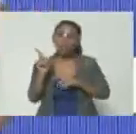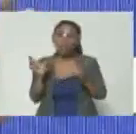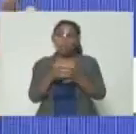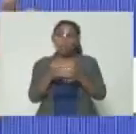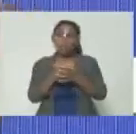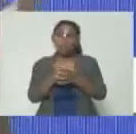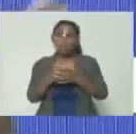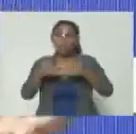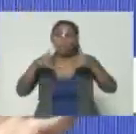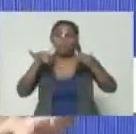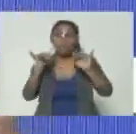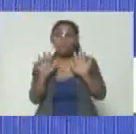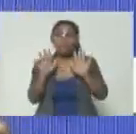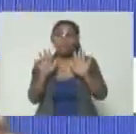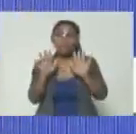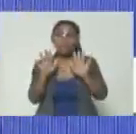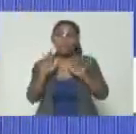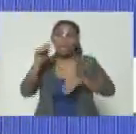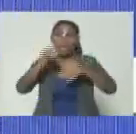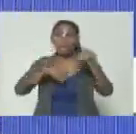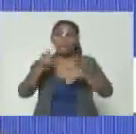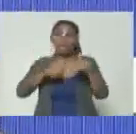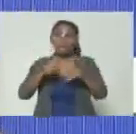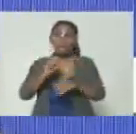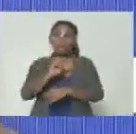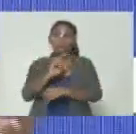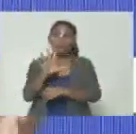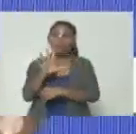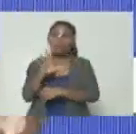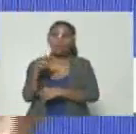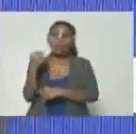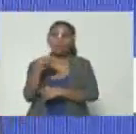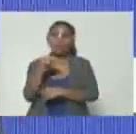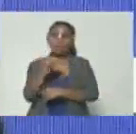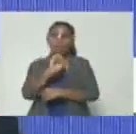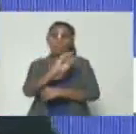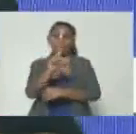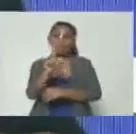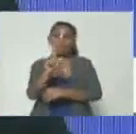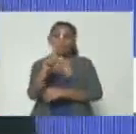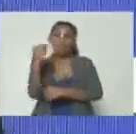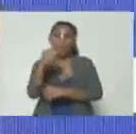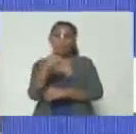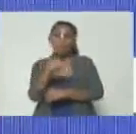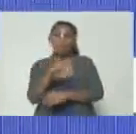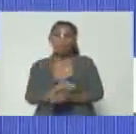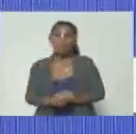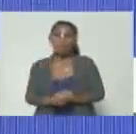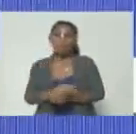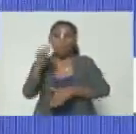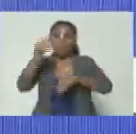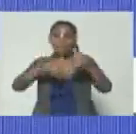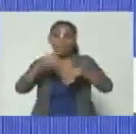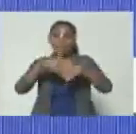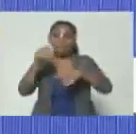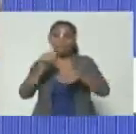quizás en las elecciones del 25 de noviembre 21 perdón de 21 las elecciones